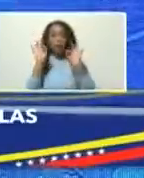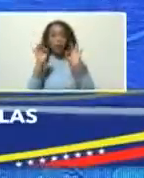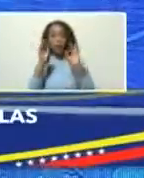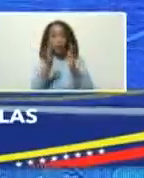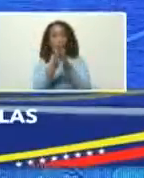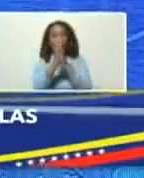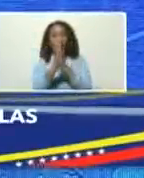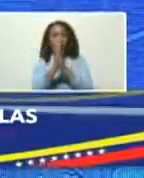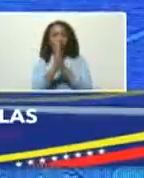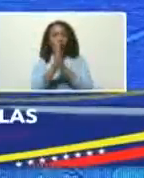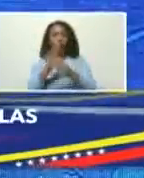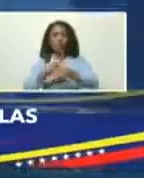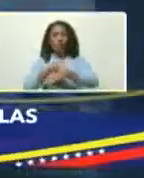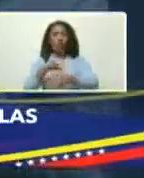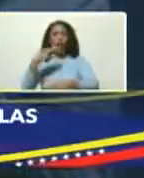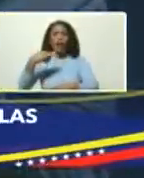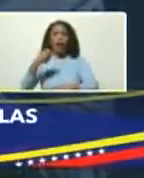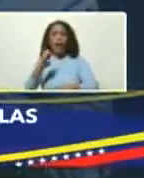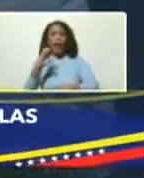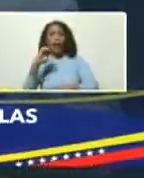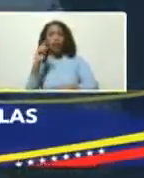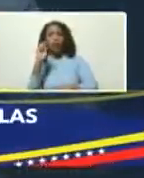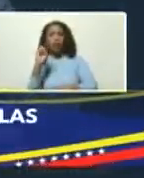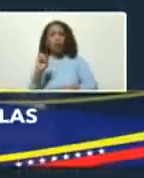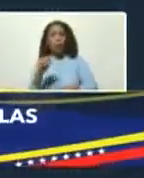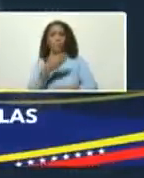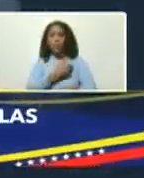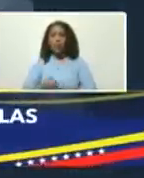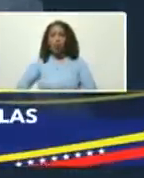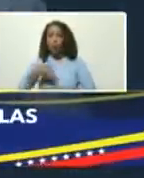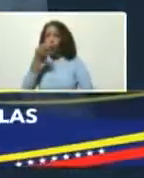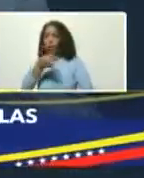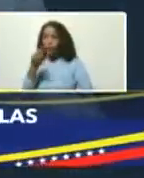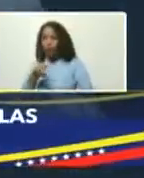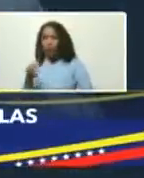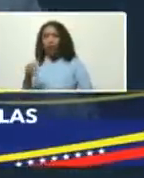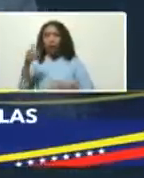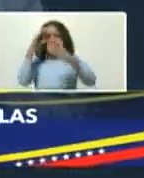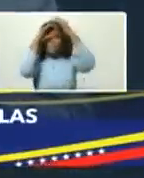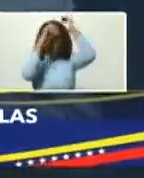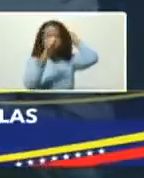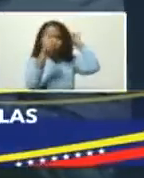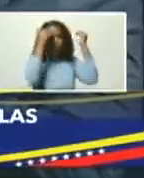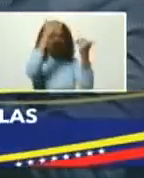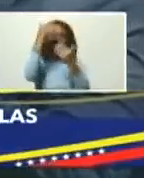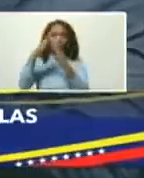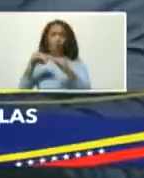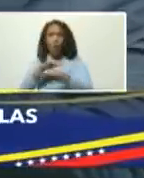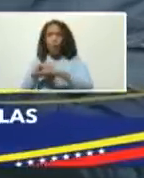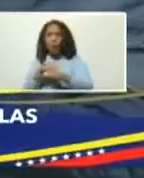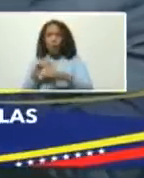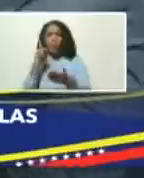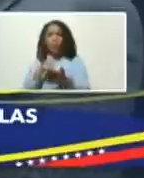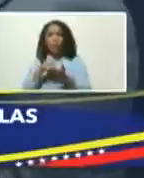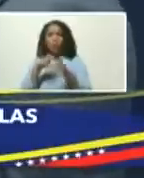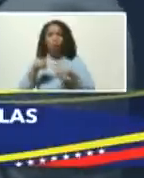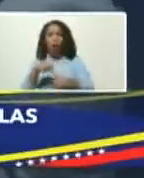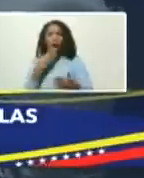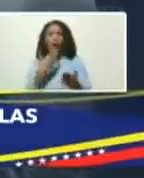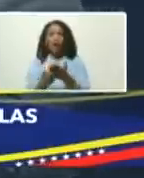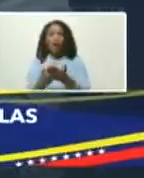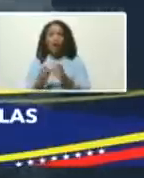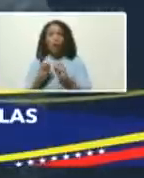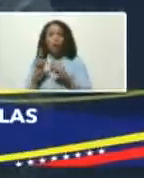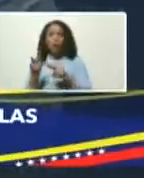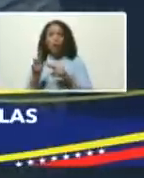doctor Héctor Silva presidente buenas tardes saludos a los embajadores ministros viceministros todos los presentes bueno muchísimas gracias por